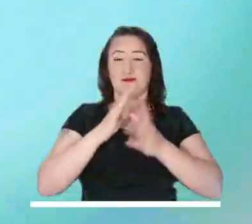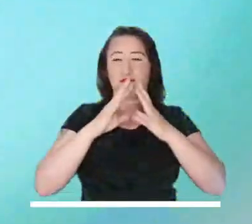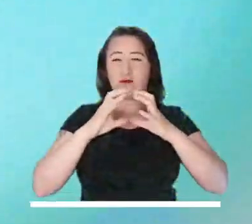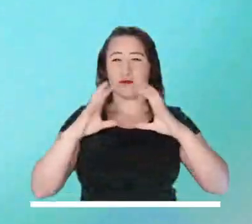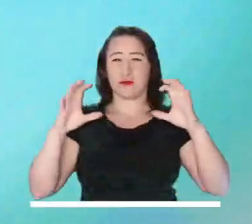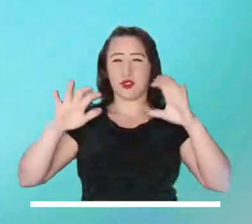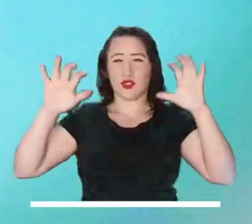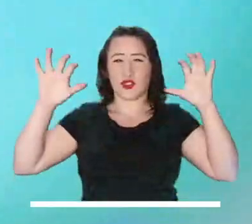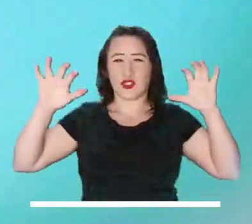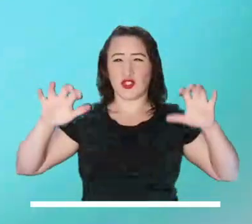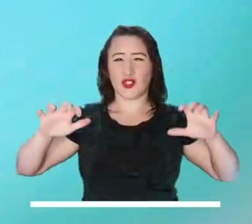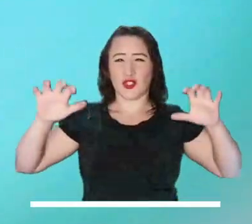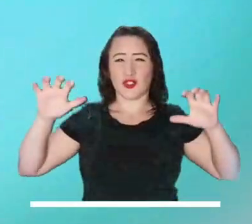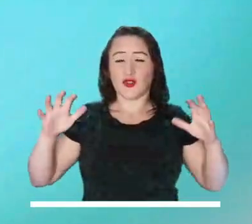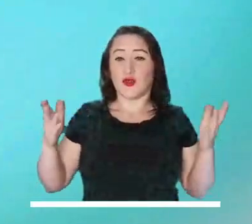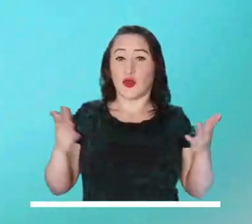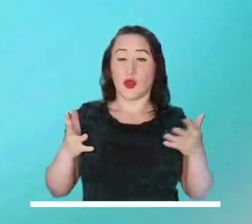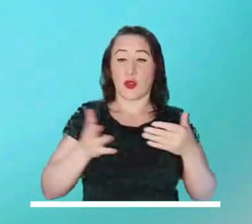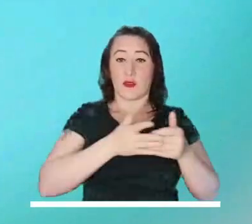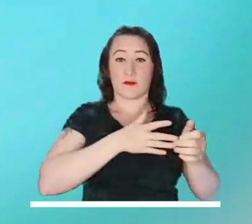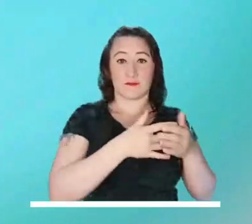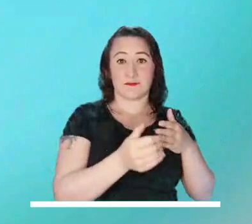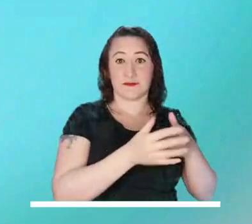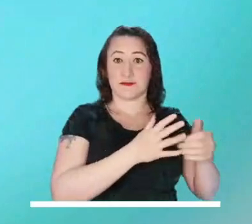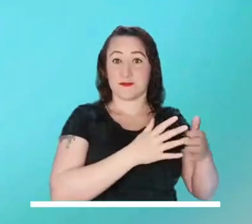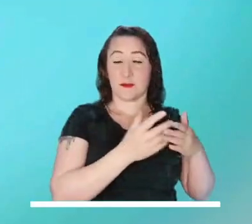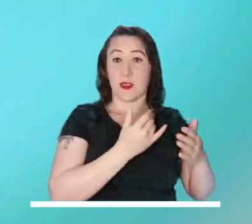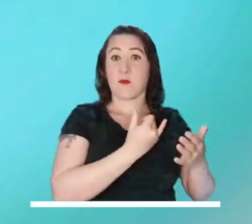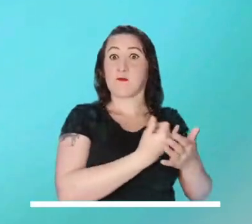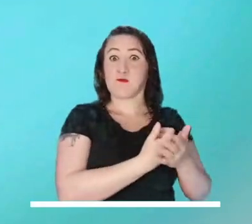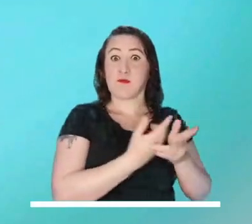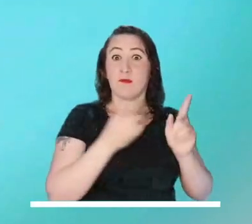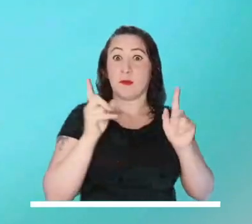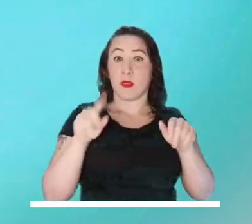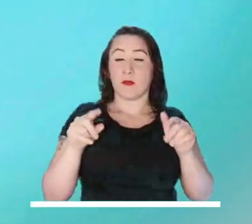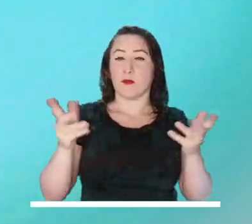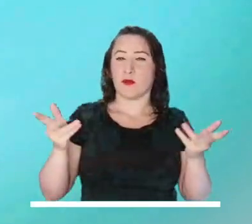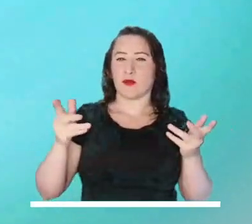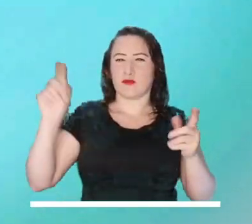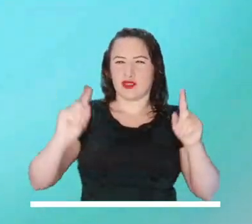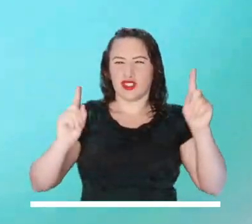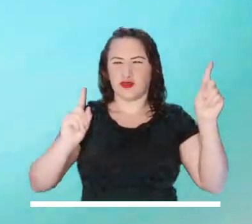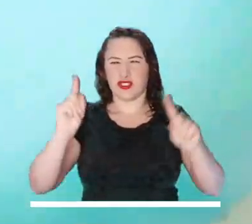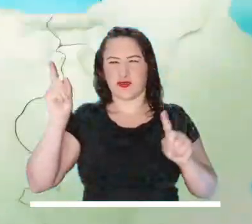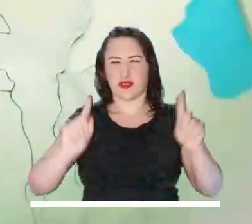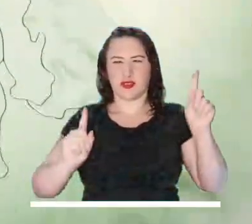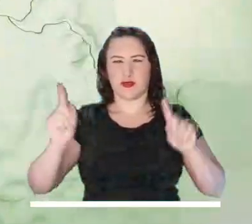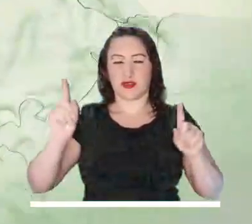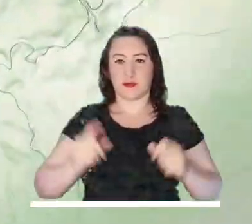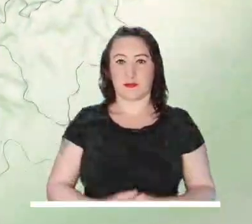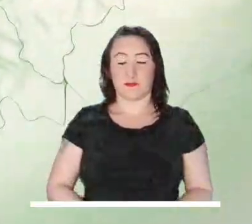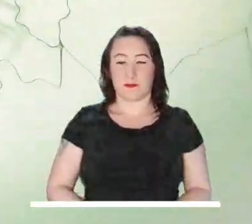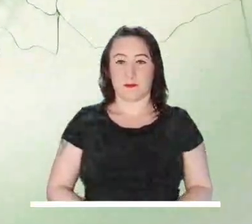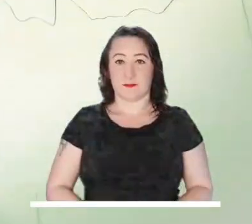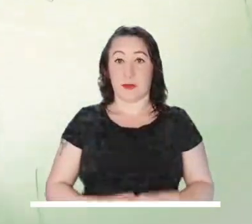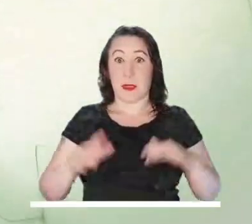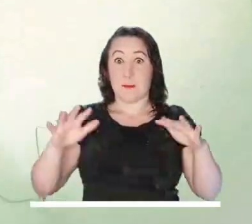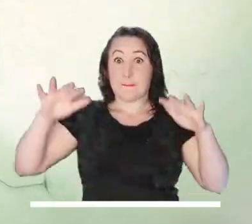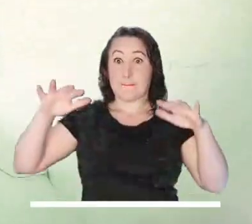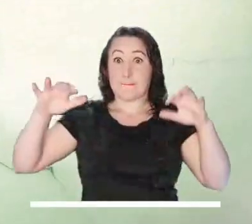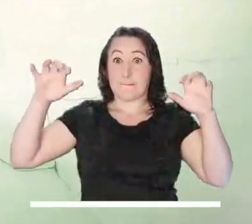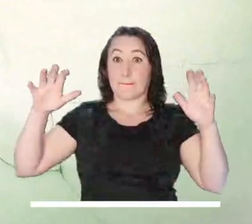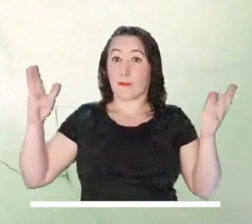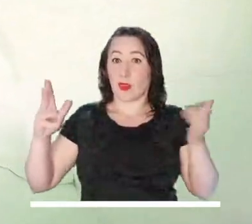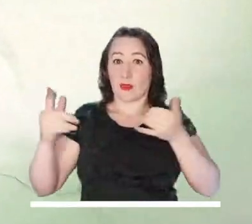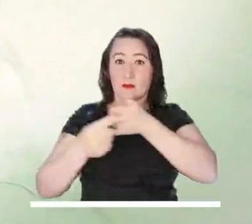Persisten las condiciones nubladas y lluviosas en el archipiélago, donde además se podrían experimentar algunas descargas eléctricas.